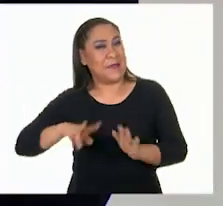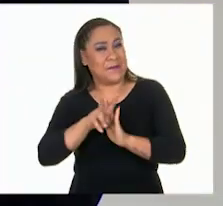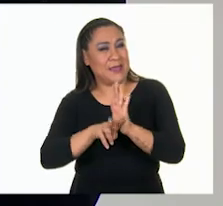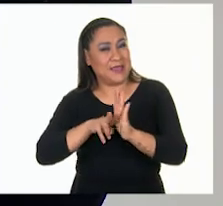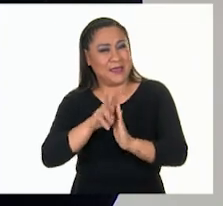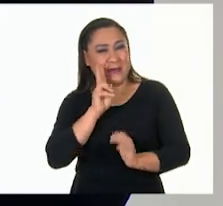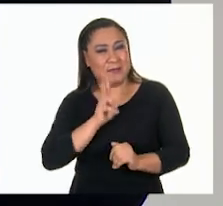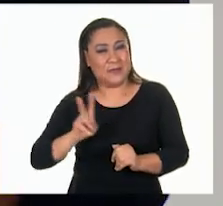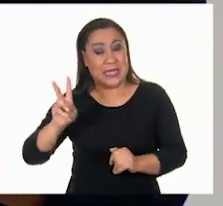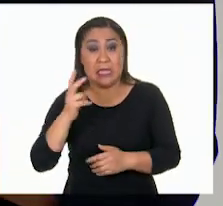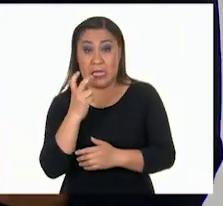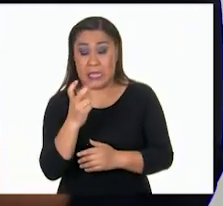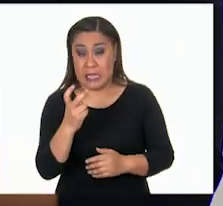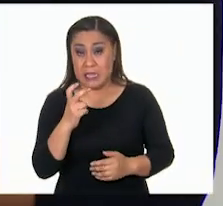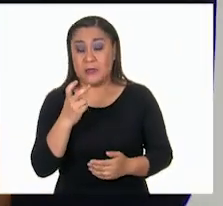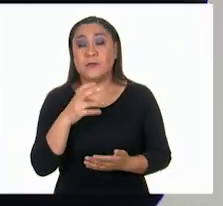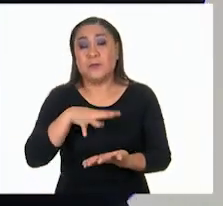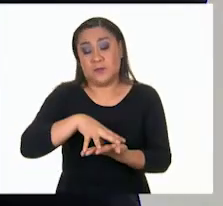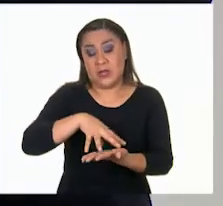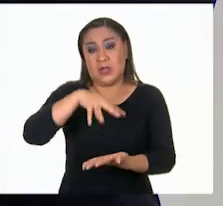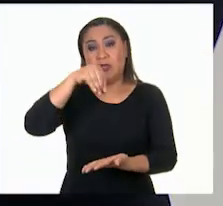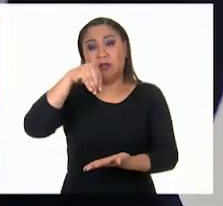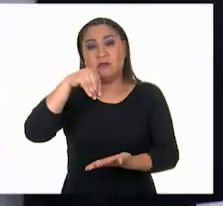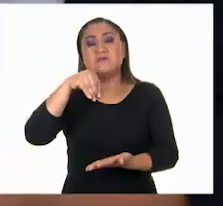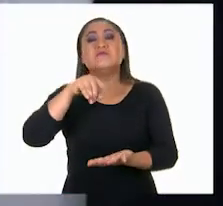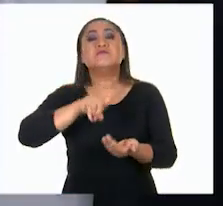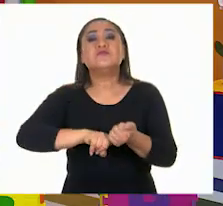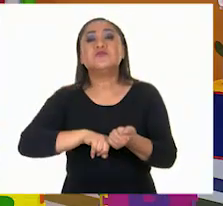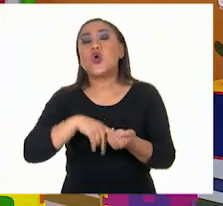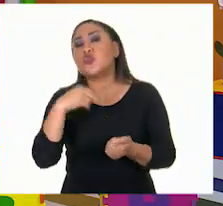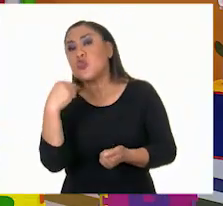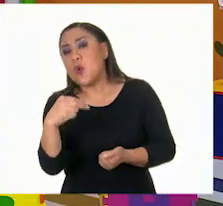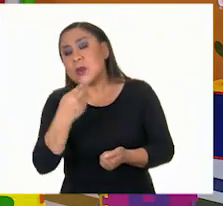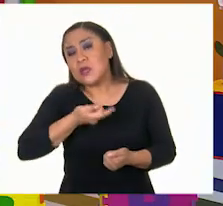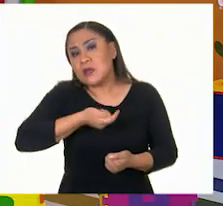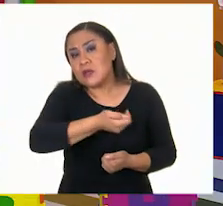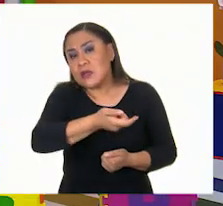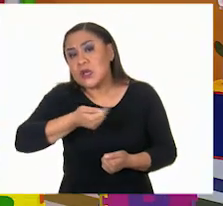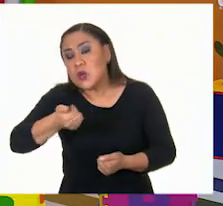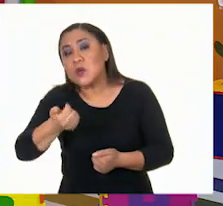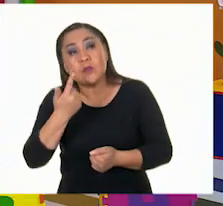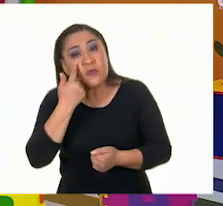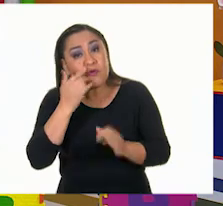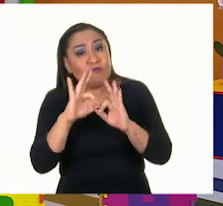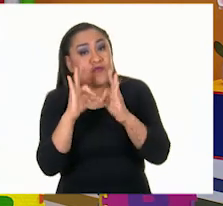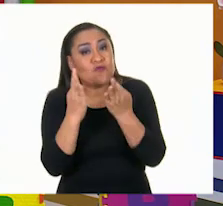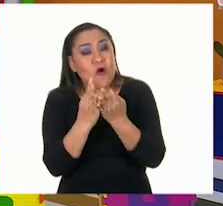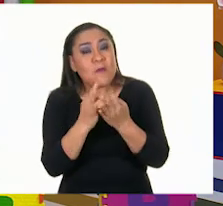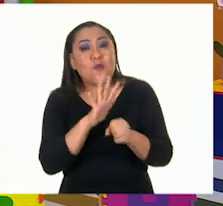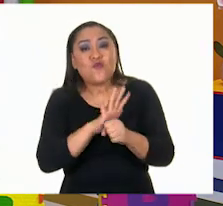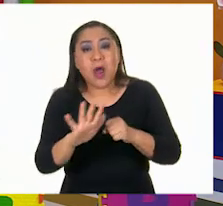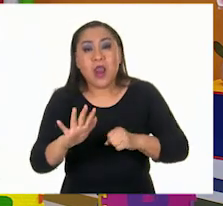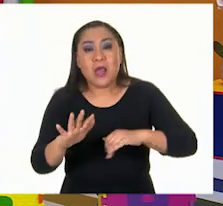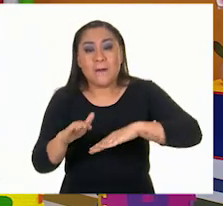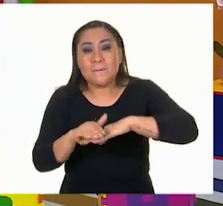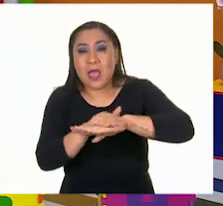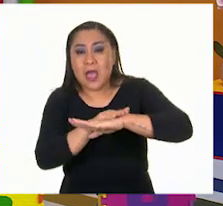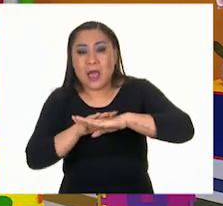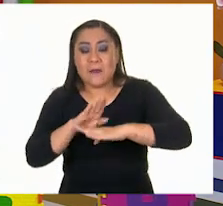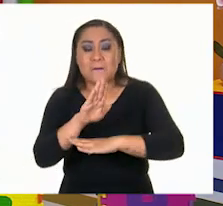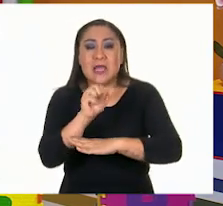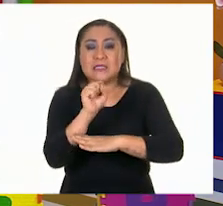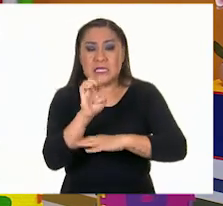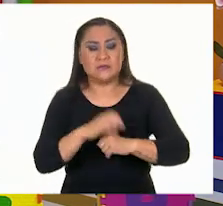las pirámides tienen su nombre en base a qué? A su base. A su base. ¿Y qué hacemos?